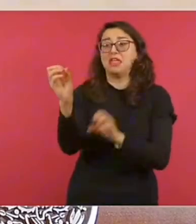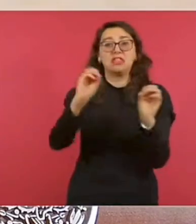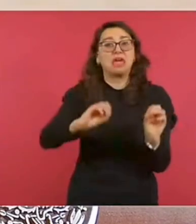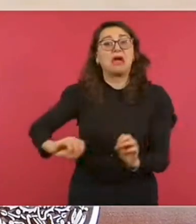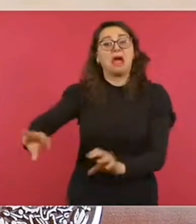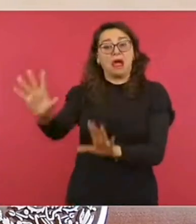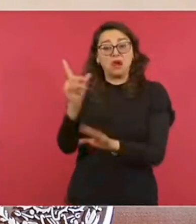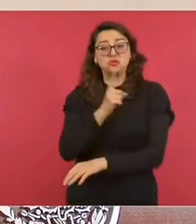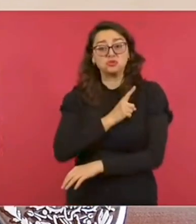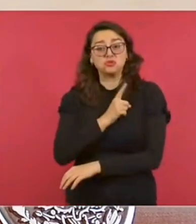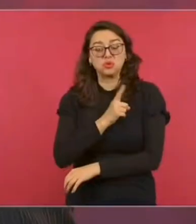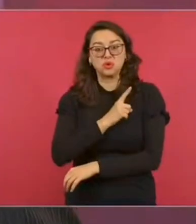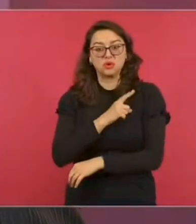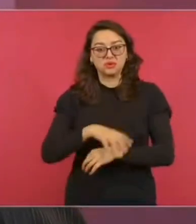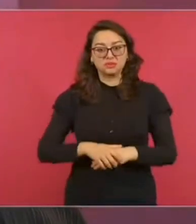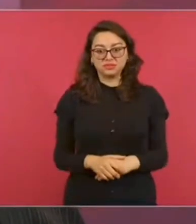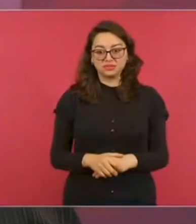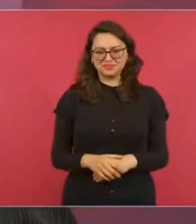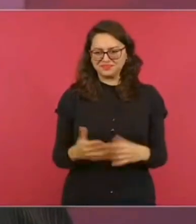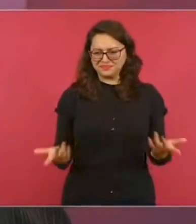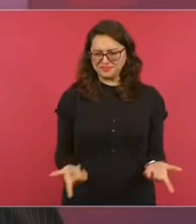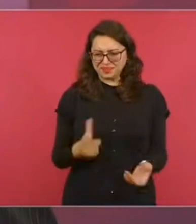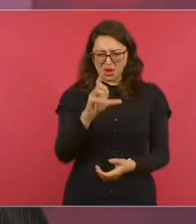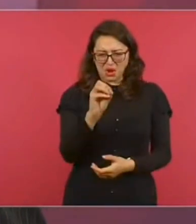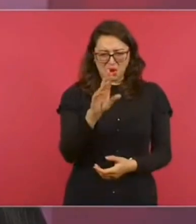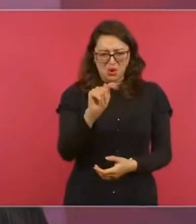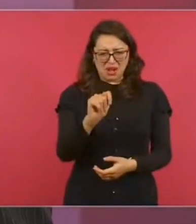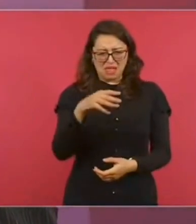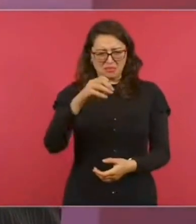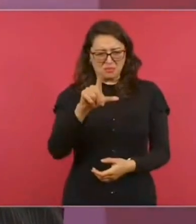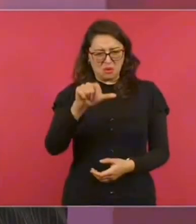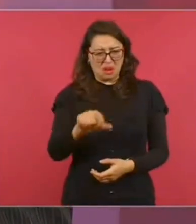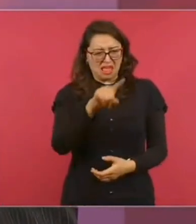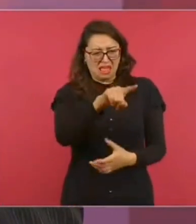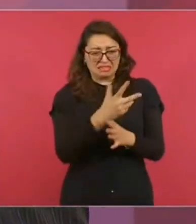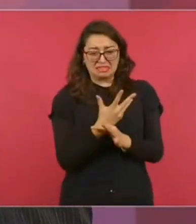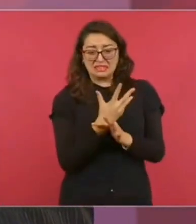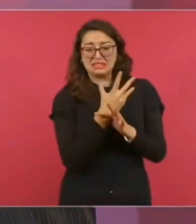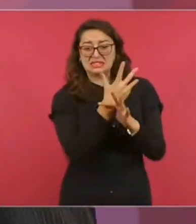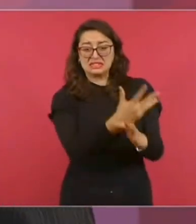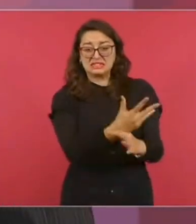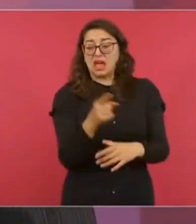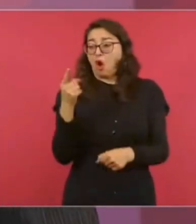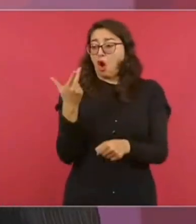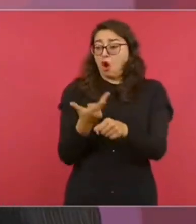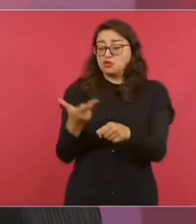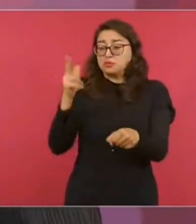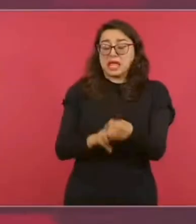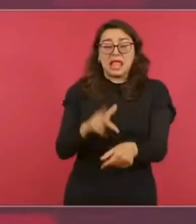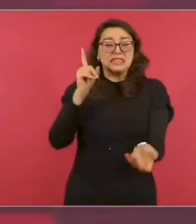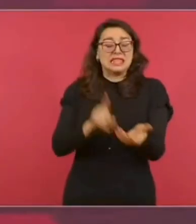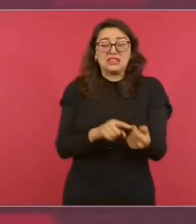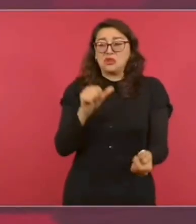Loret de Mola, hablando de 16 muertos en un hospital